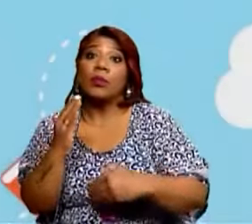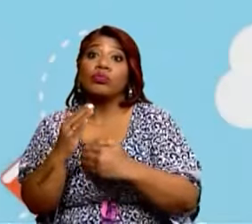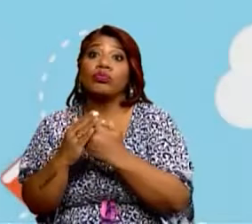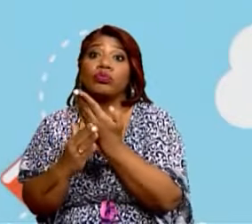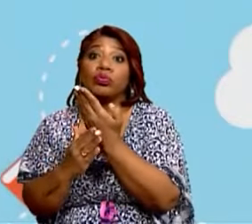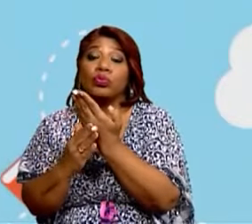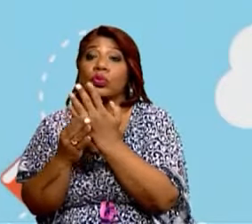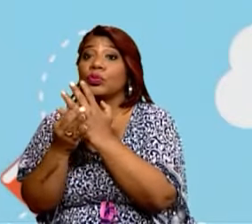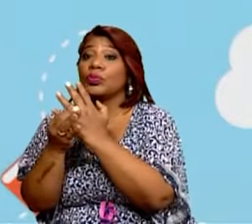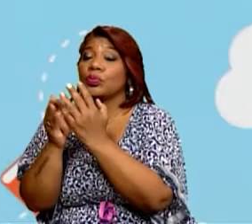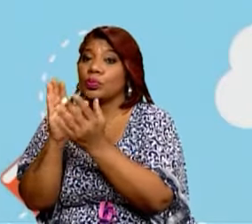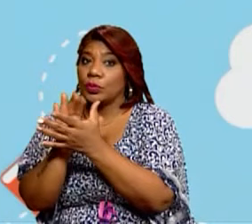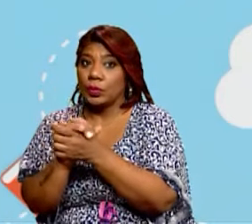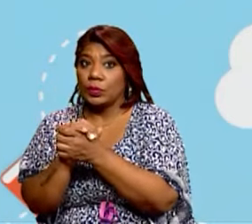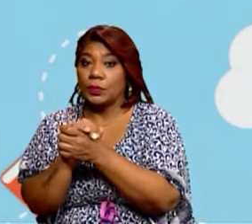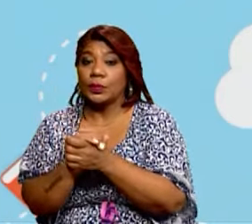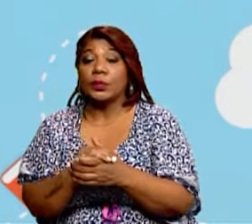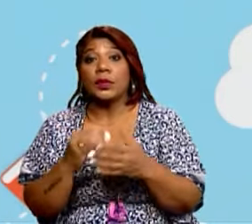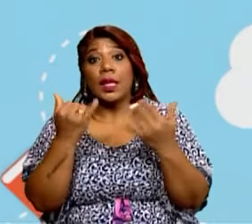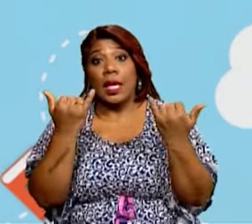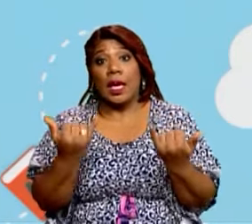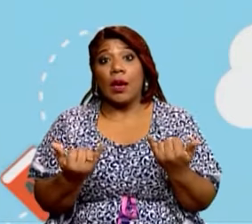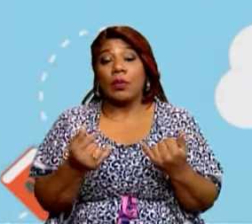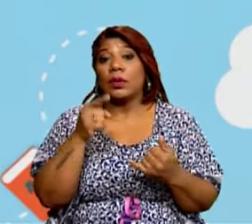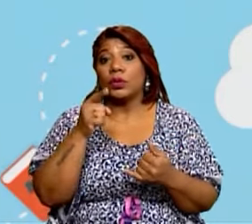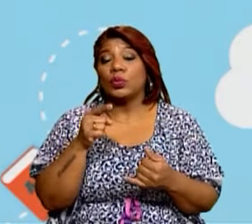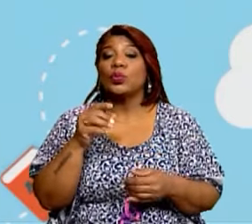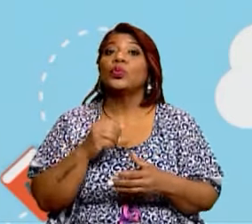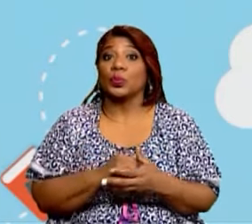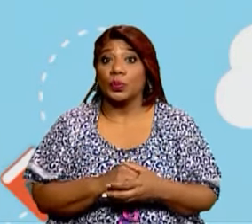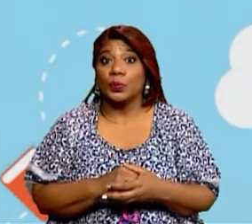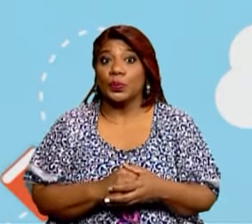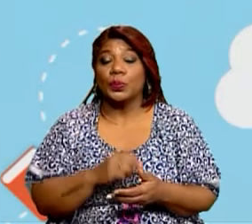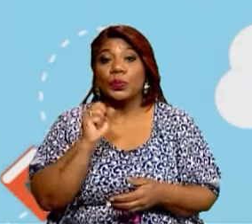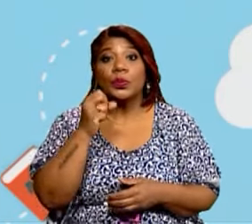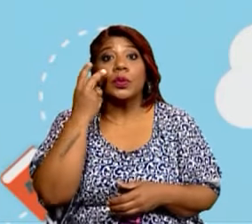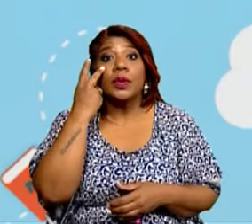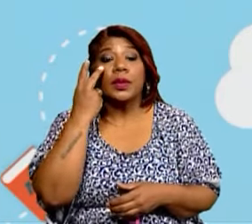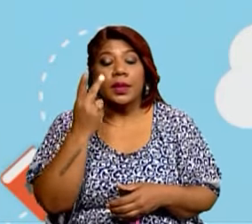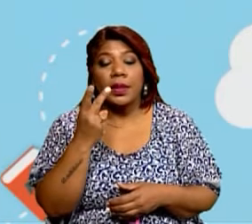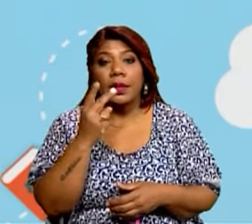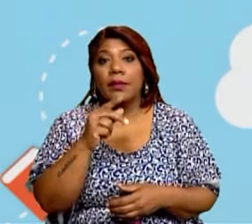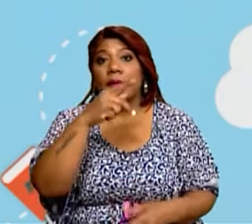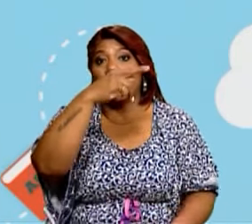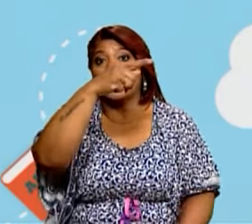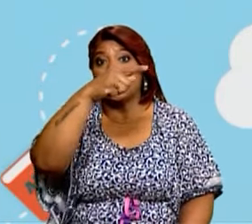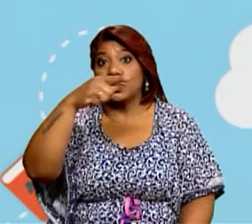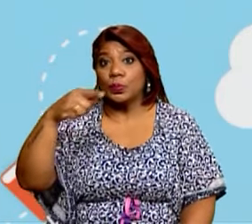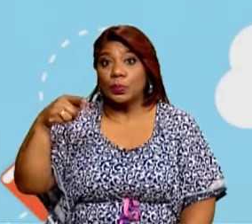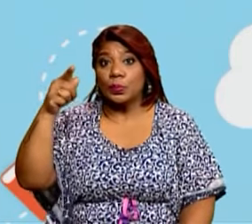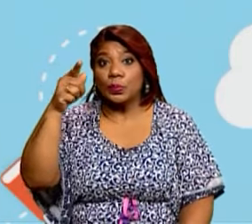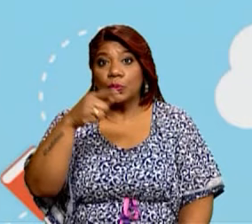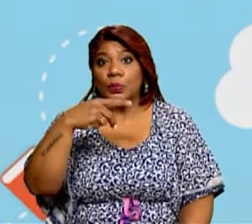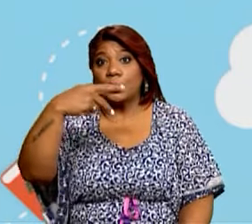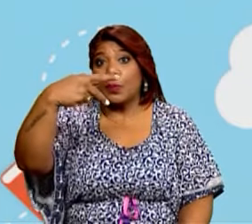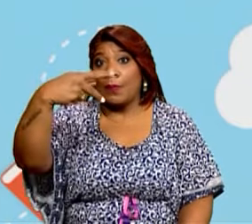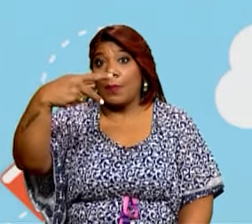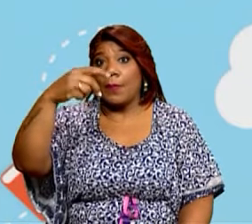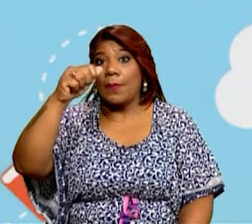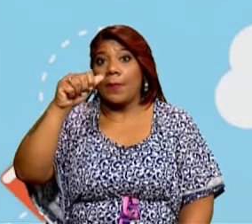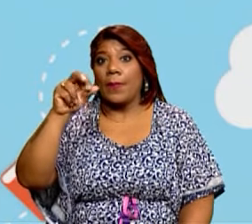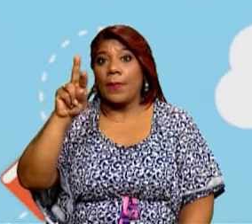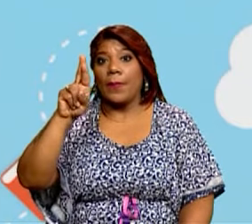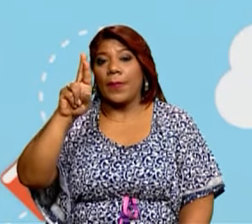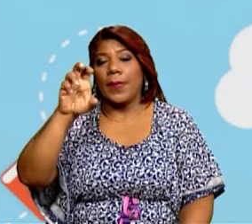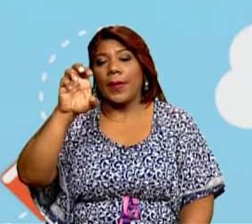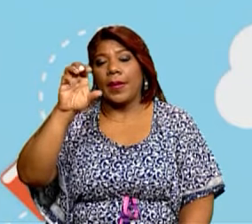Vamos aquí a hacer un trabajo, vamos a relacionar con una línea los tipos de